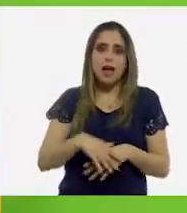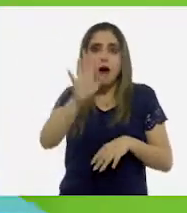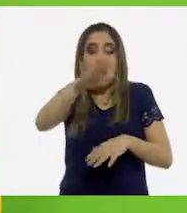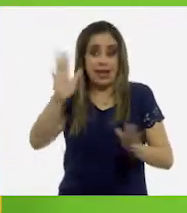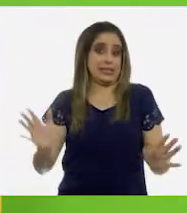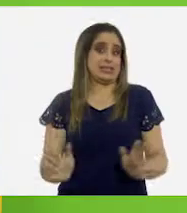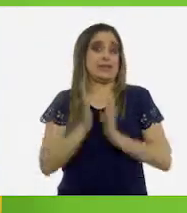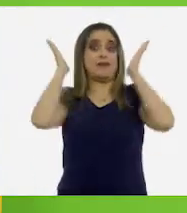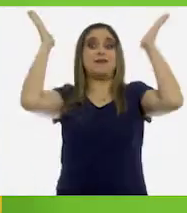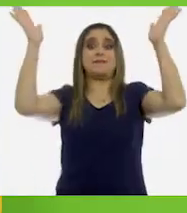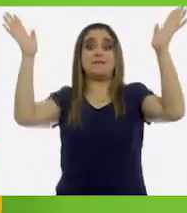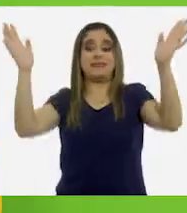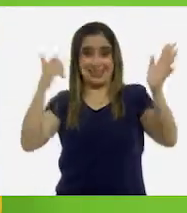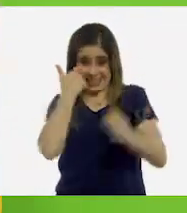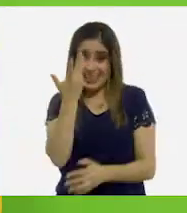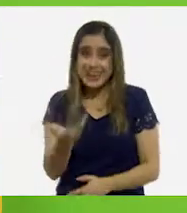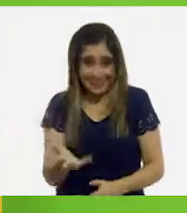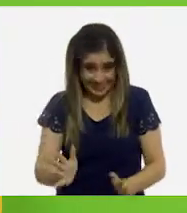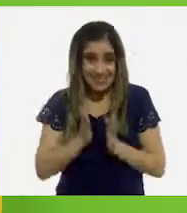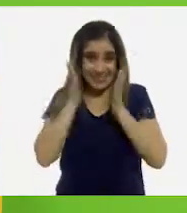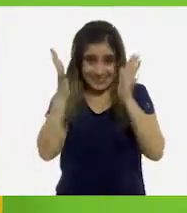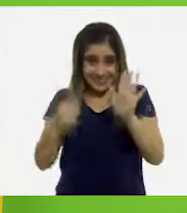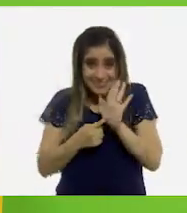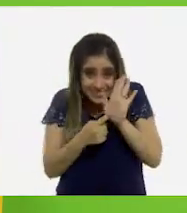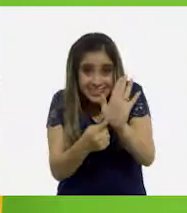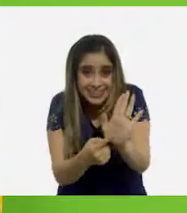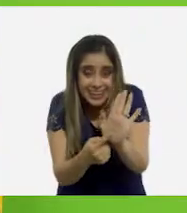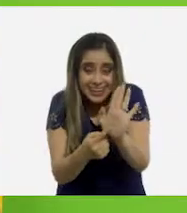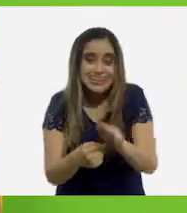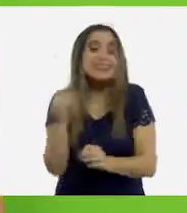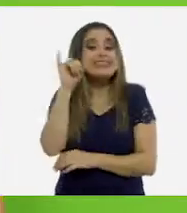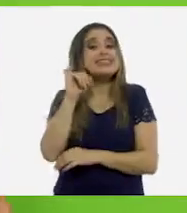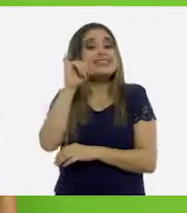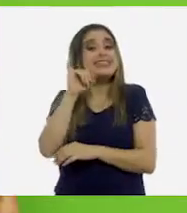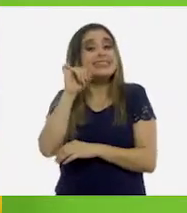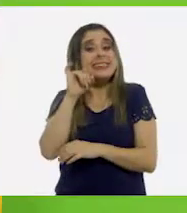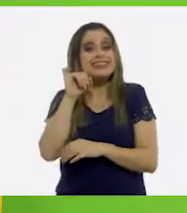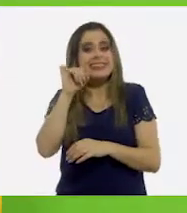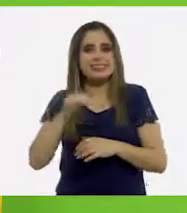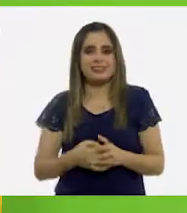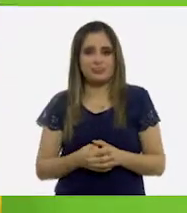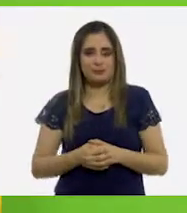una sorpresa. ¿Quieren ver de qué se trata? ¡Sí! ¿Sí?